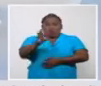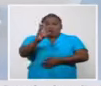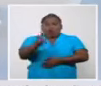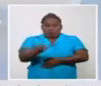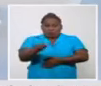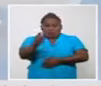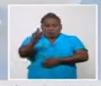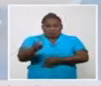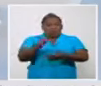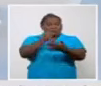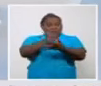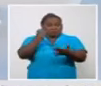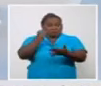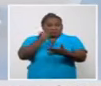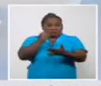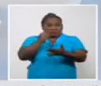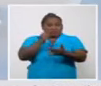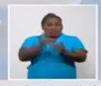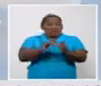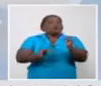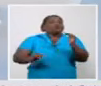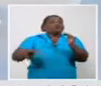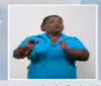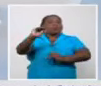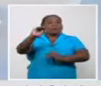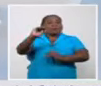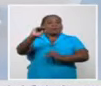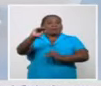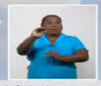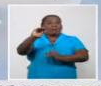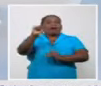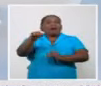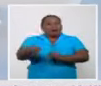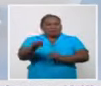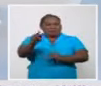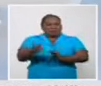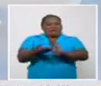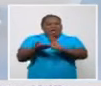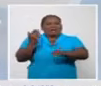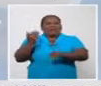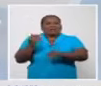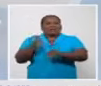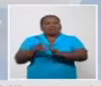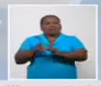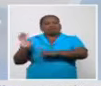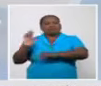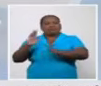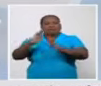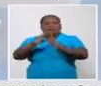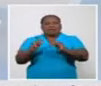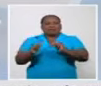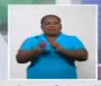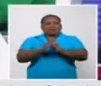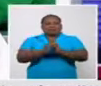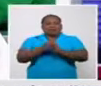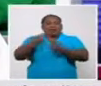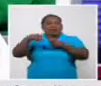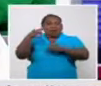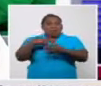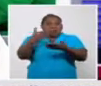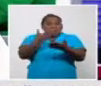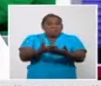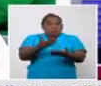que se confirma es superior a las altas que se dan. Ayer se procesaron 17